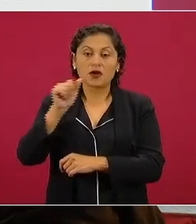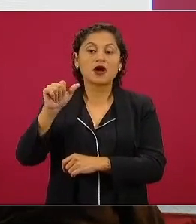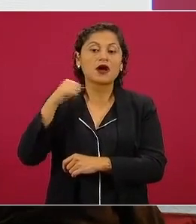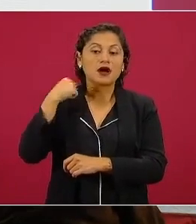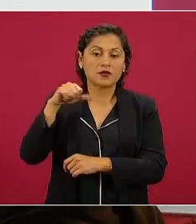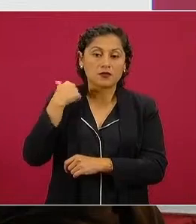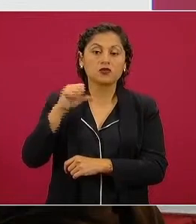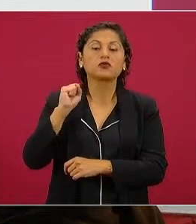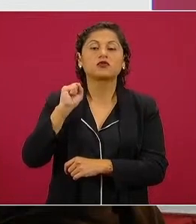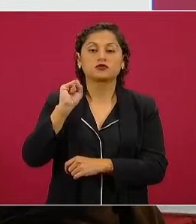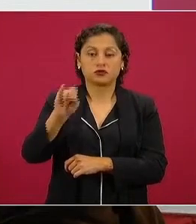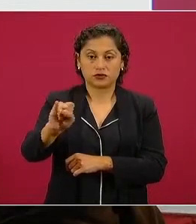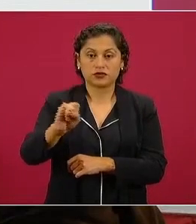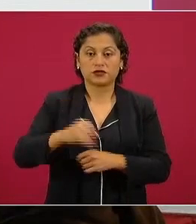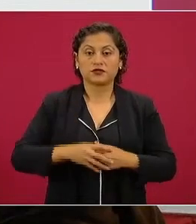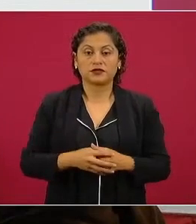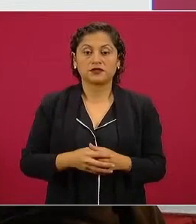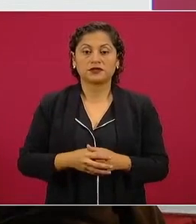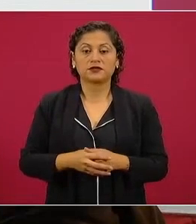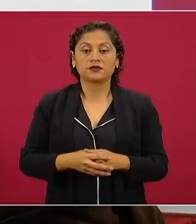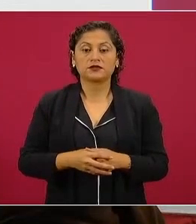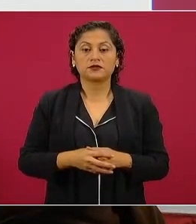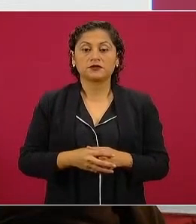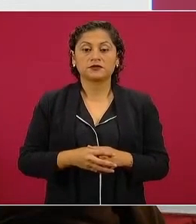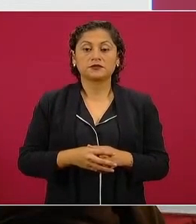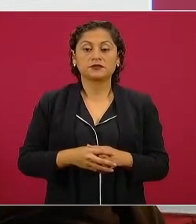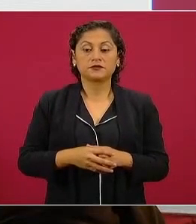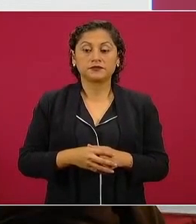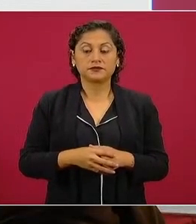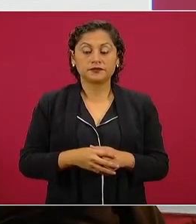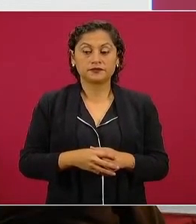en la colonia